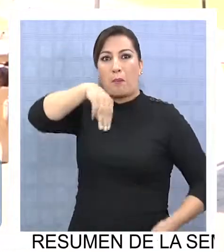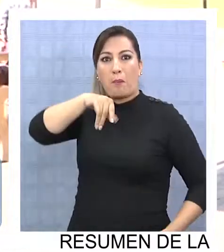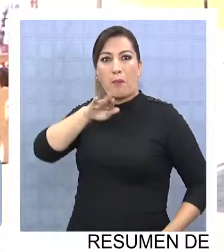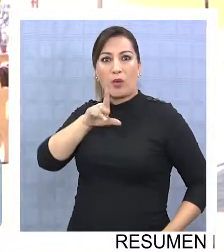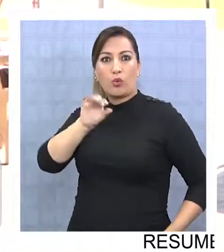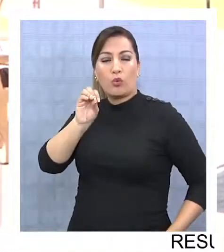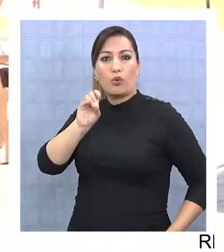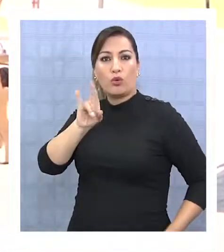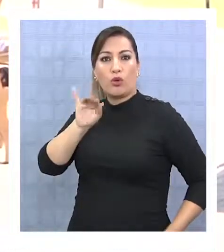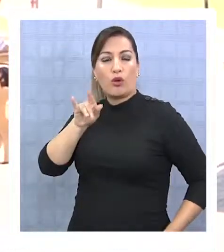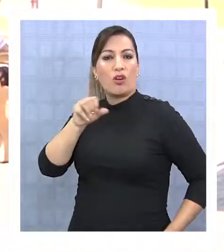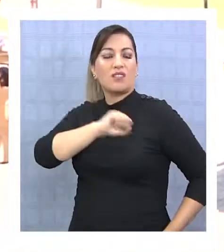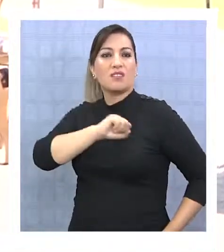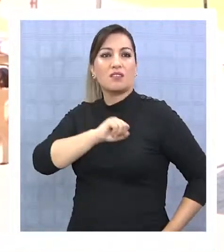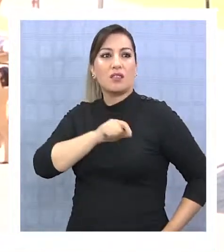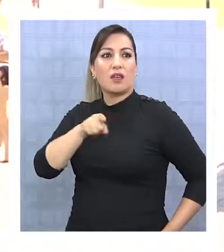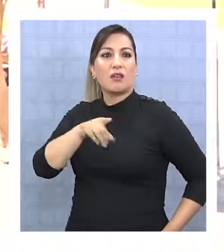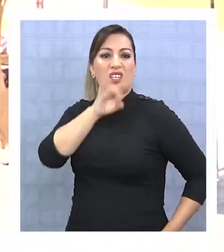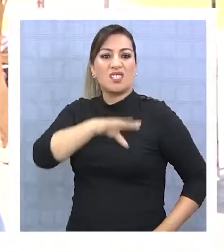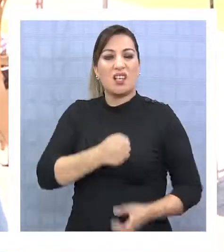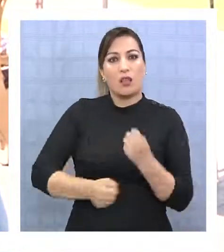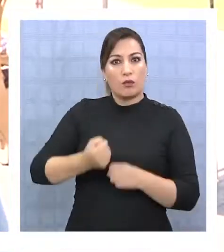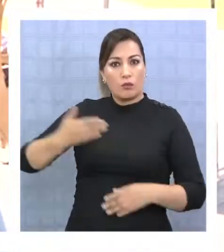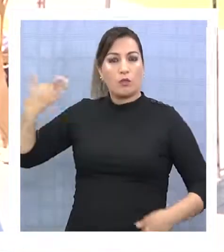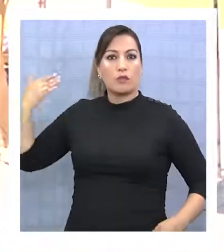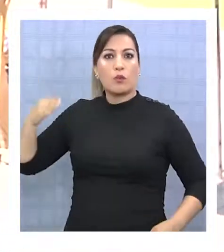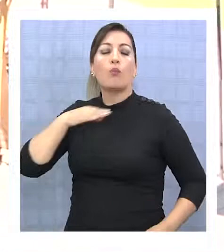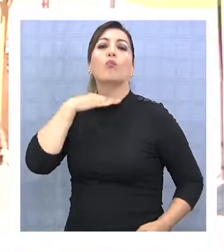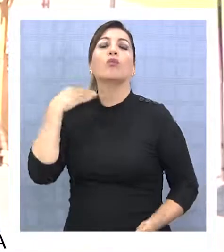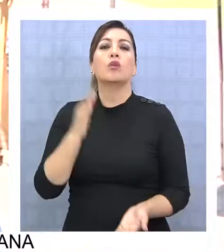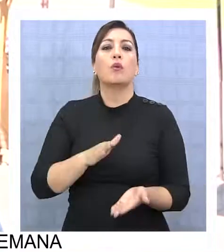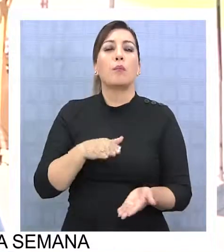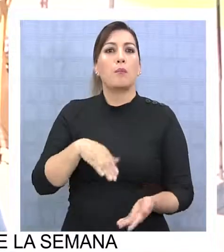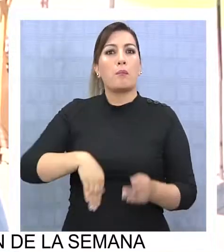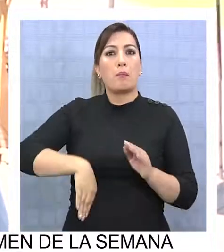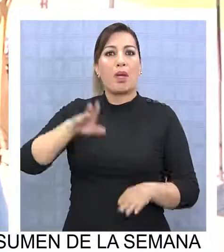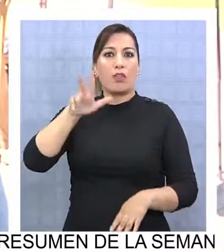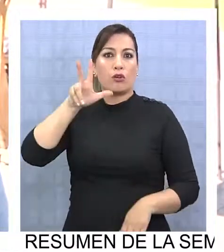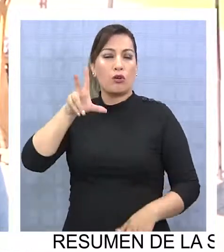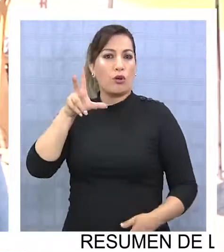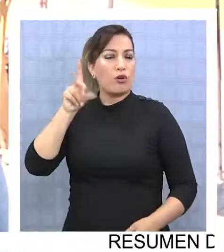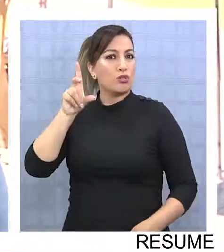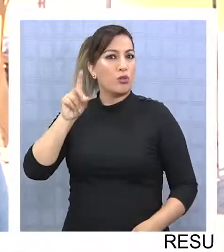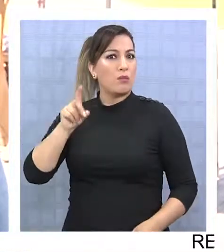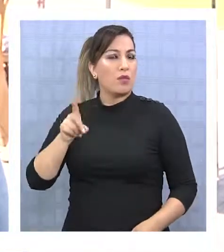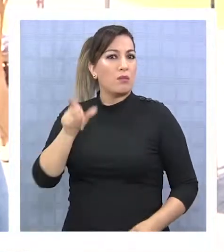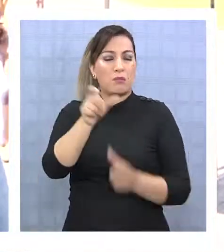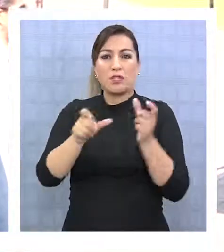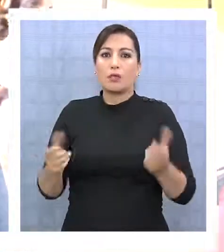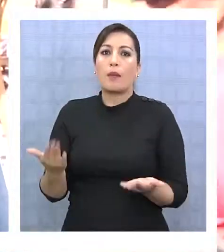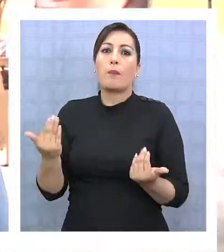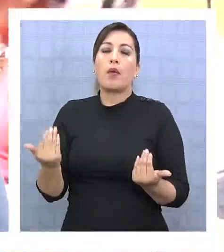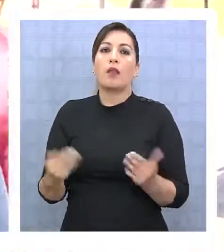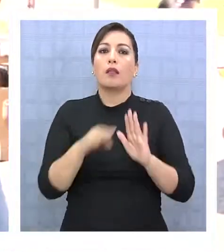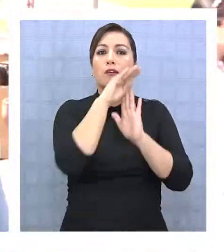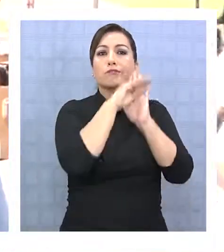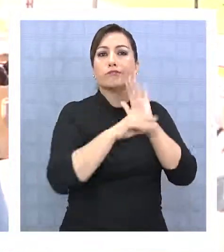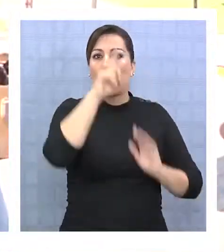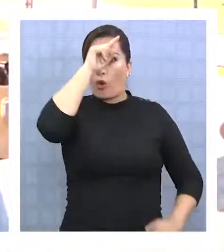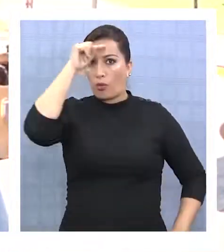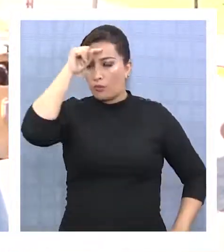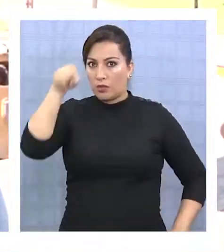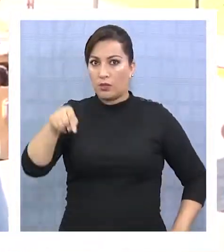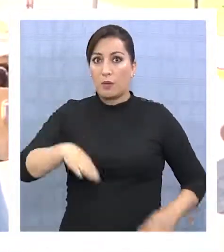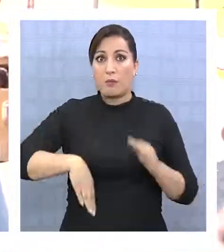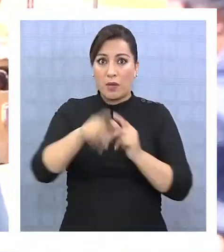días apareció una información de que en Chile el año pasado murieron más de 8.000 personas esperando en las listas que están en los